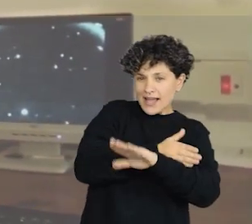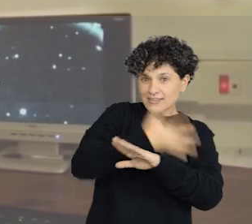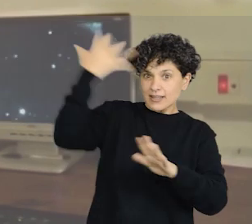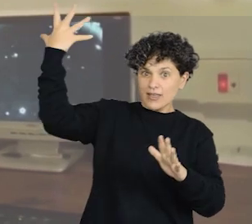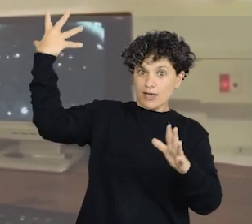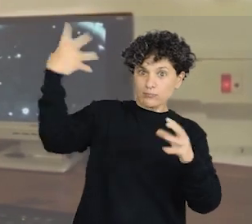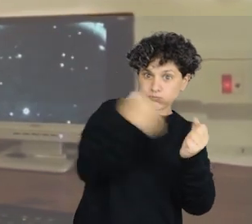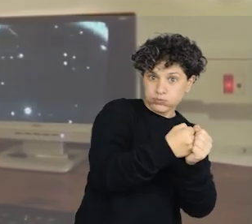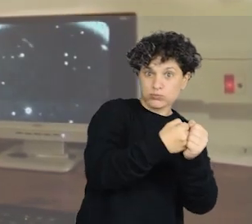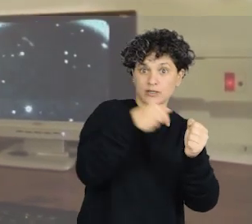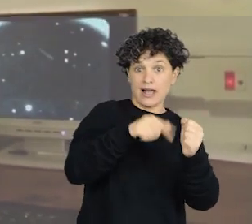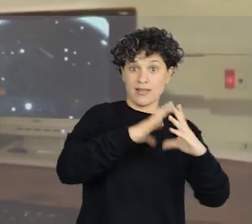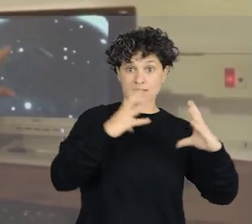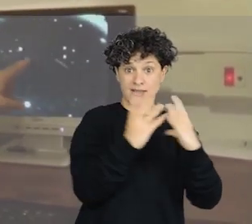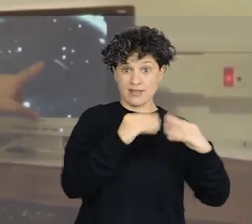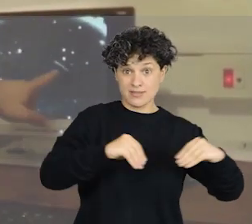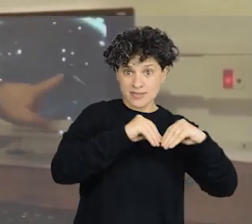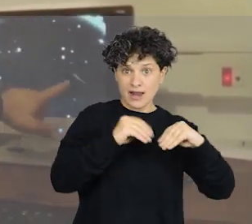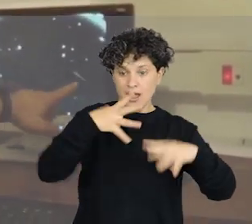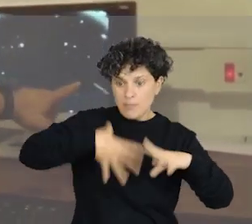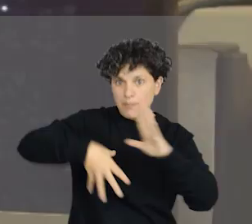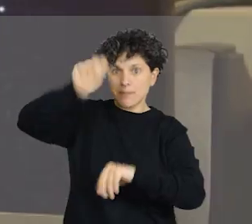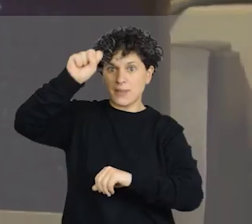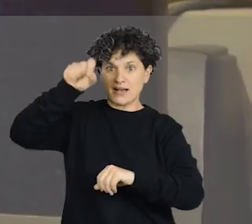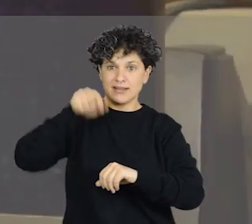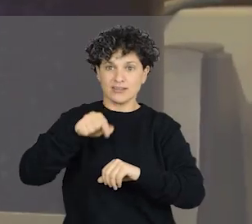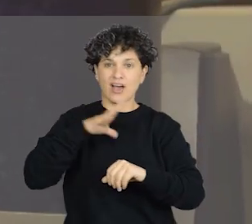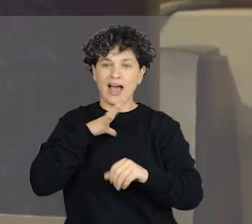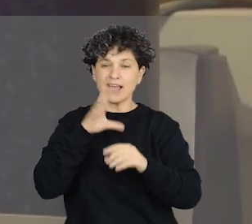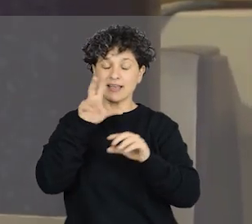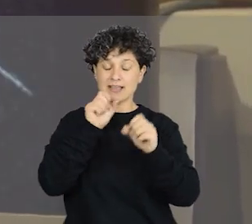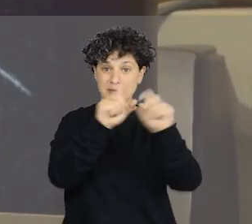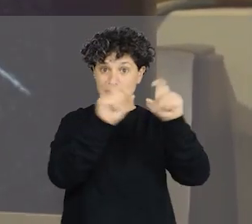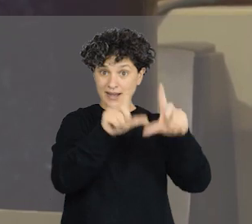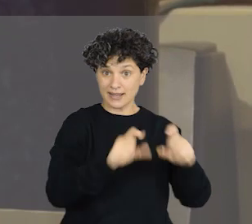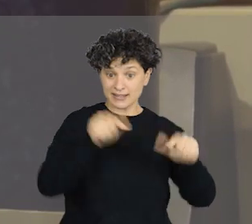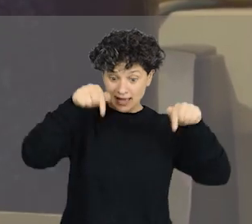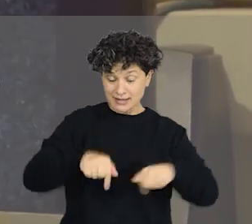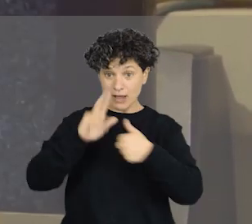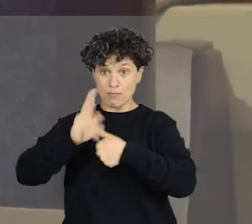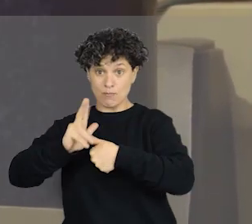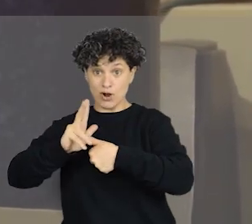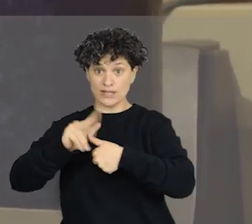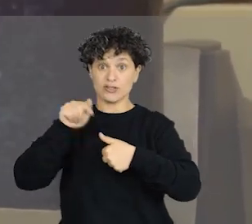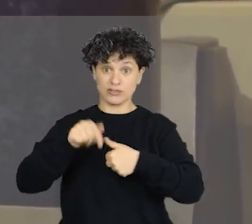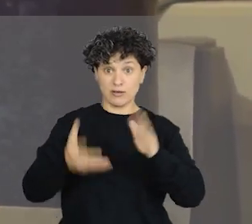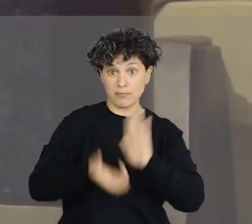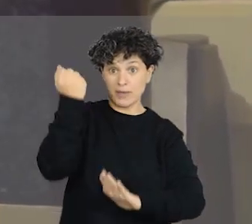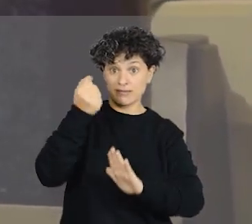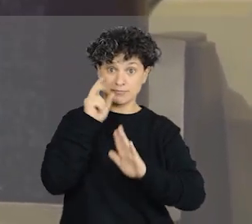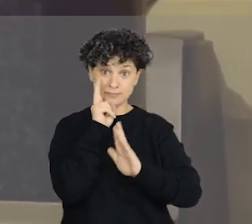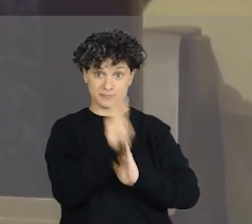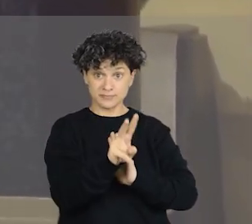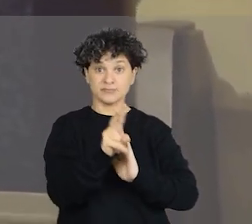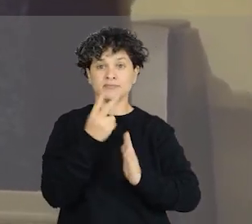Observatorio de los Molinos de este asteroide. Lo que vemos ahí pasarlo es muy rápidamente, porque se movía a gran velocidad al estar muy